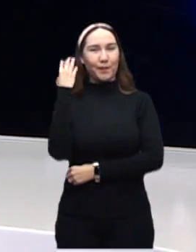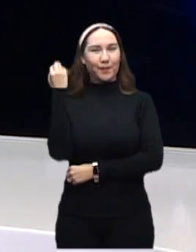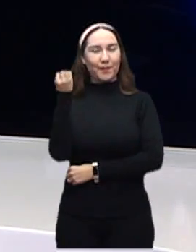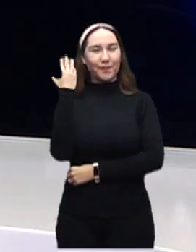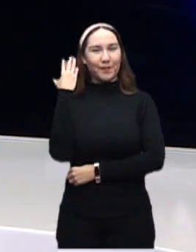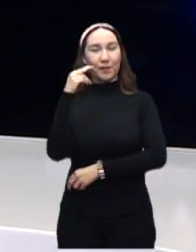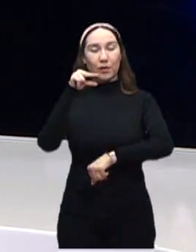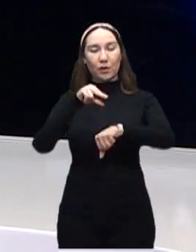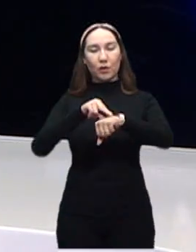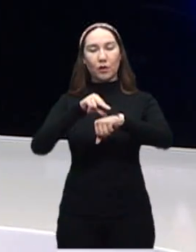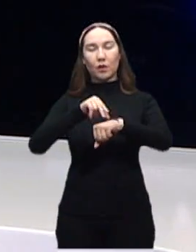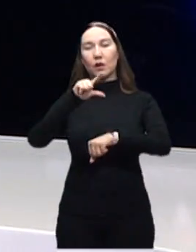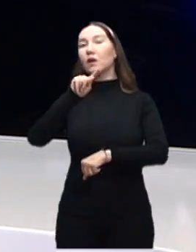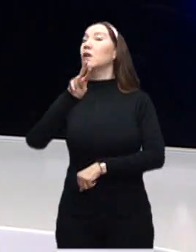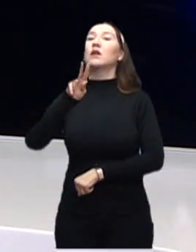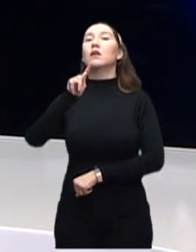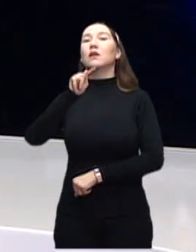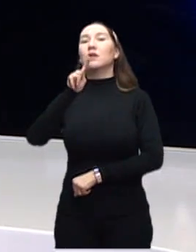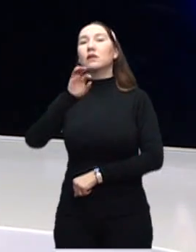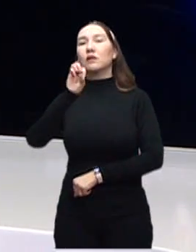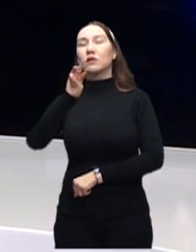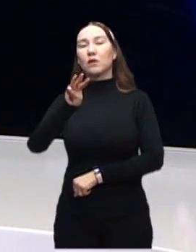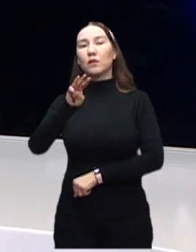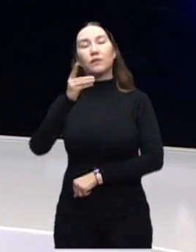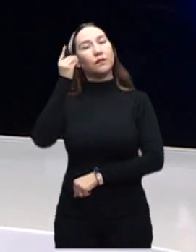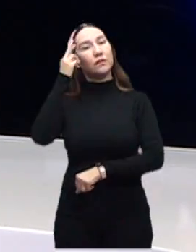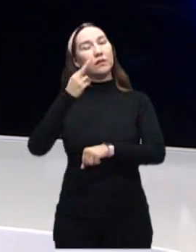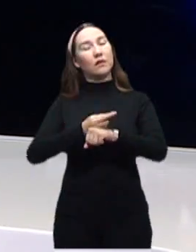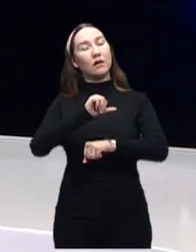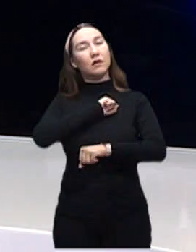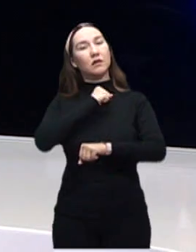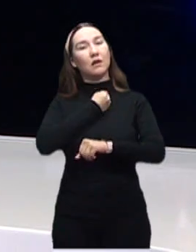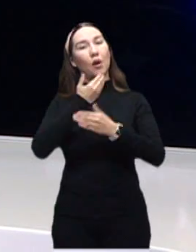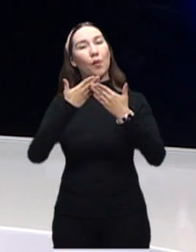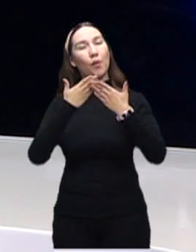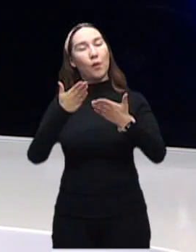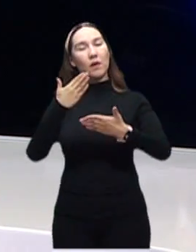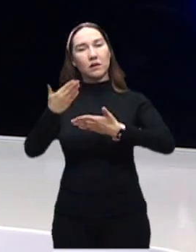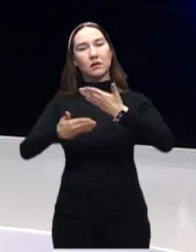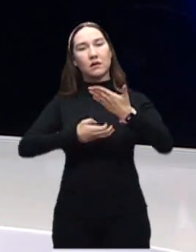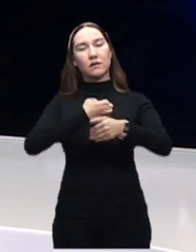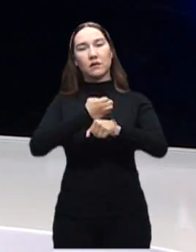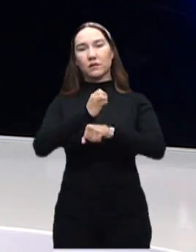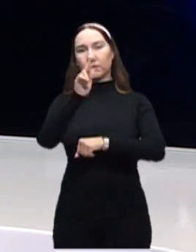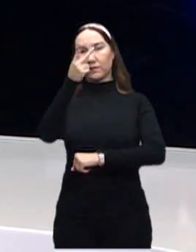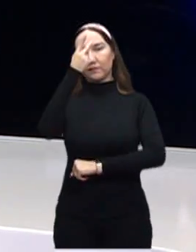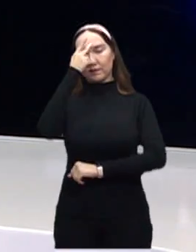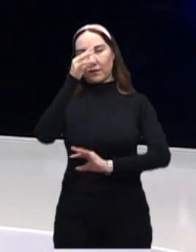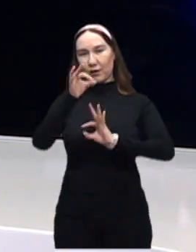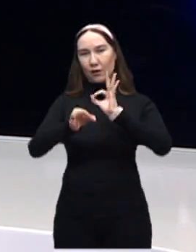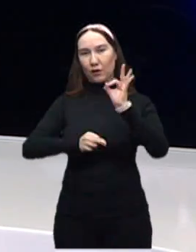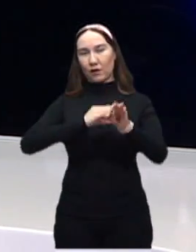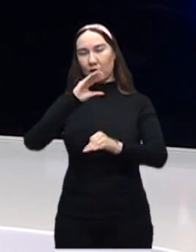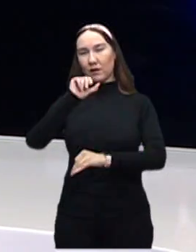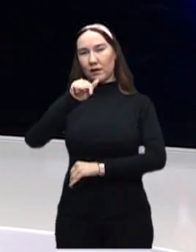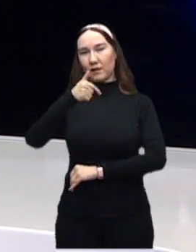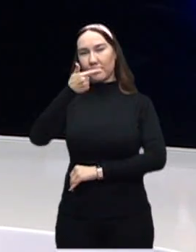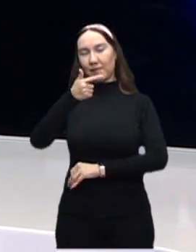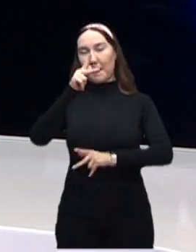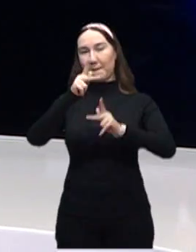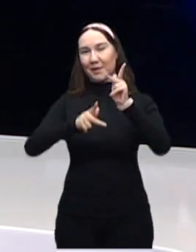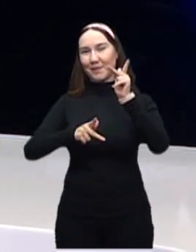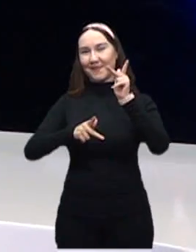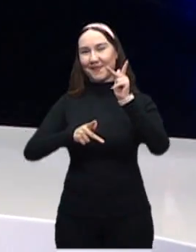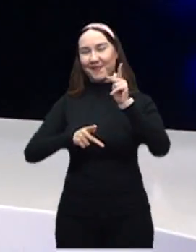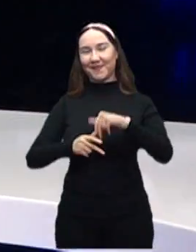El doctor Miguel Ángel Lucho Steine, director de Salud Pública de los Servicios de Salud en San Luis Potosí, en la emisión esterar de Noticieros Canal 7. Una pausa.